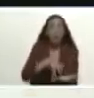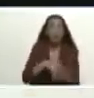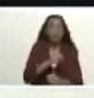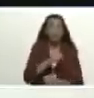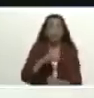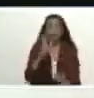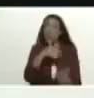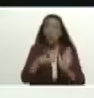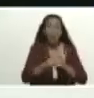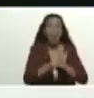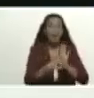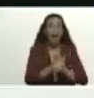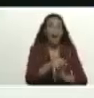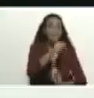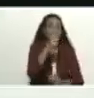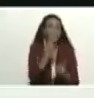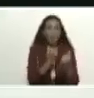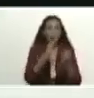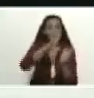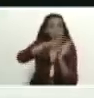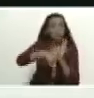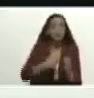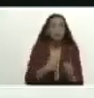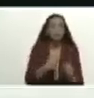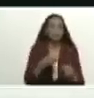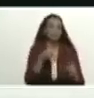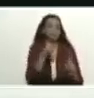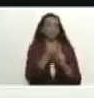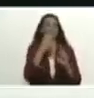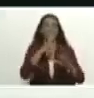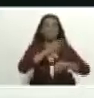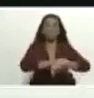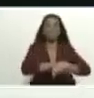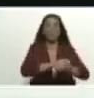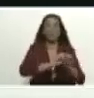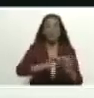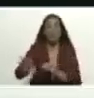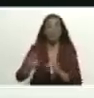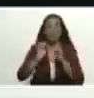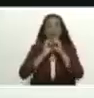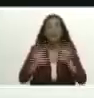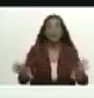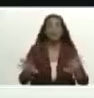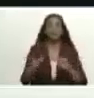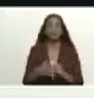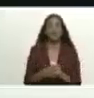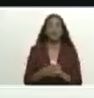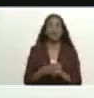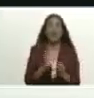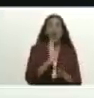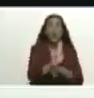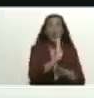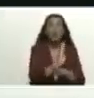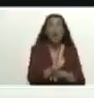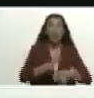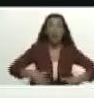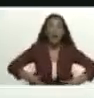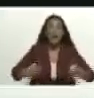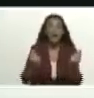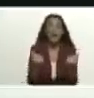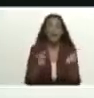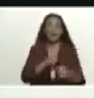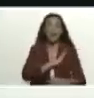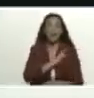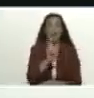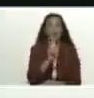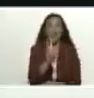es una batalla impresionante tenemos que difundir más a Hernández Lárez al Frenazaré